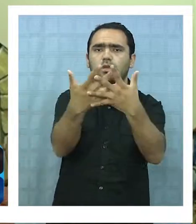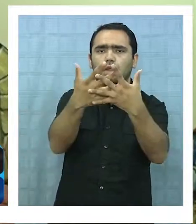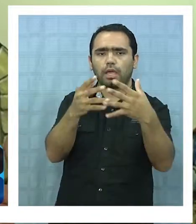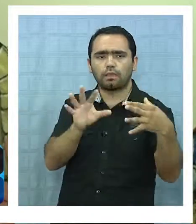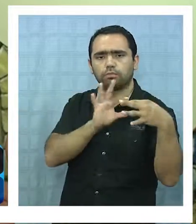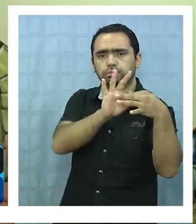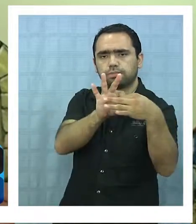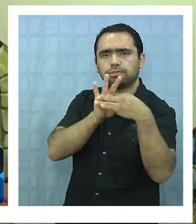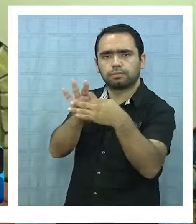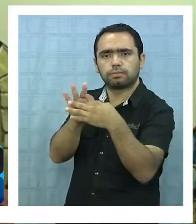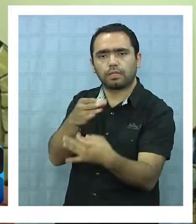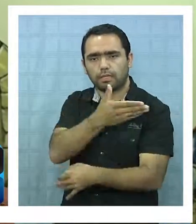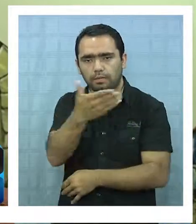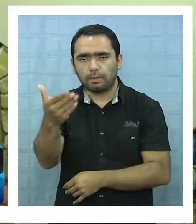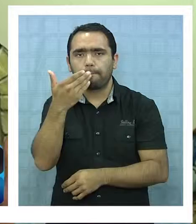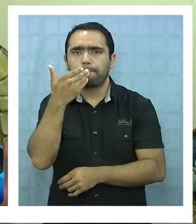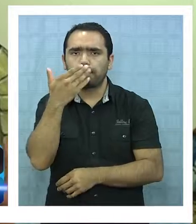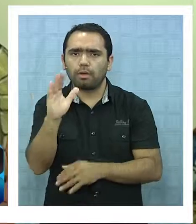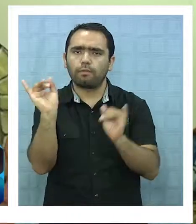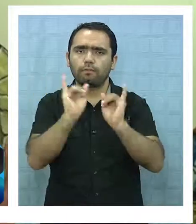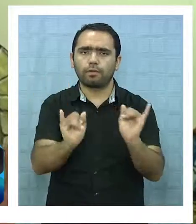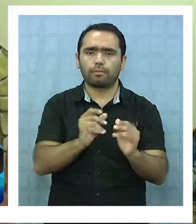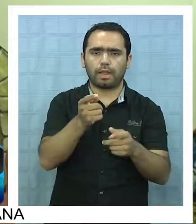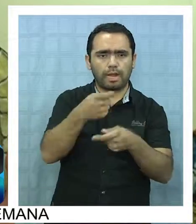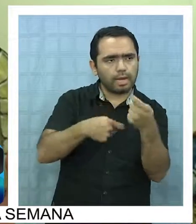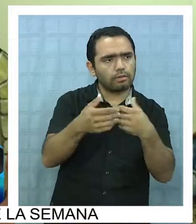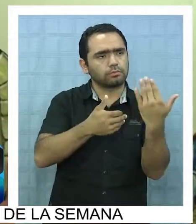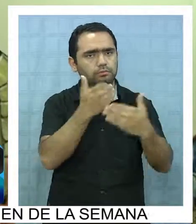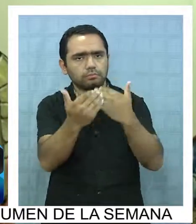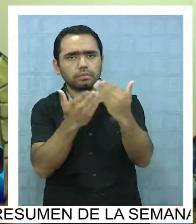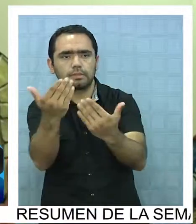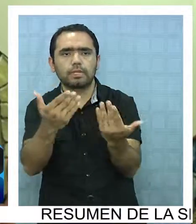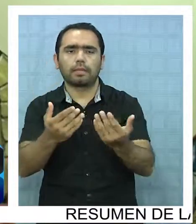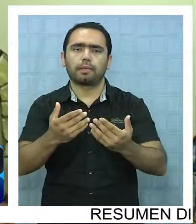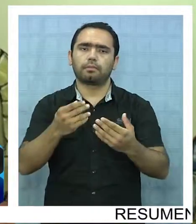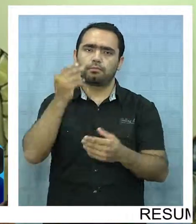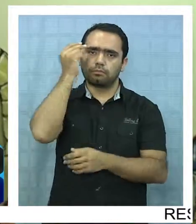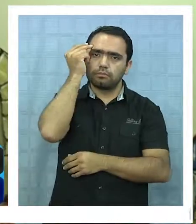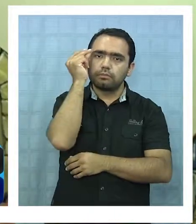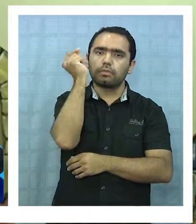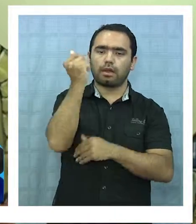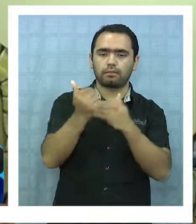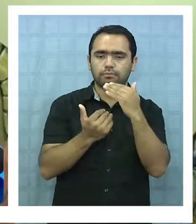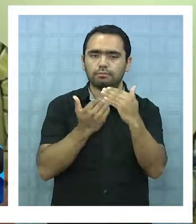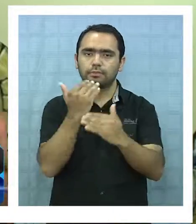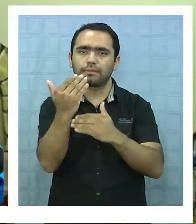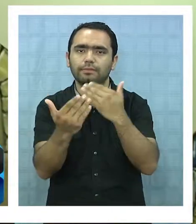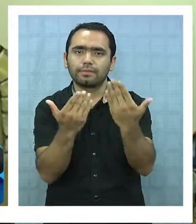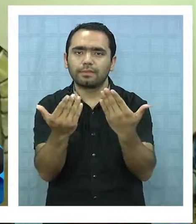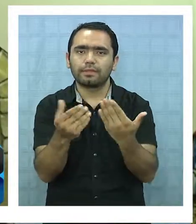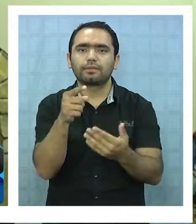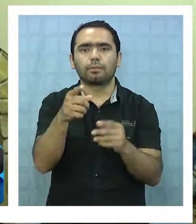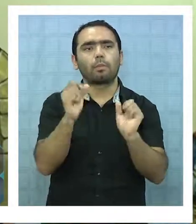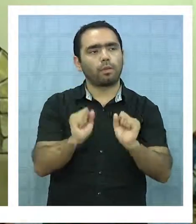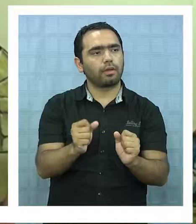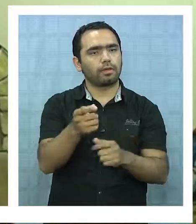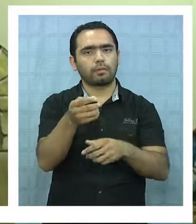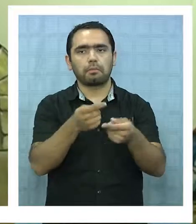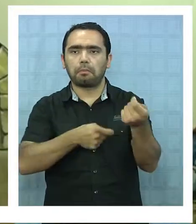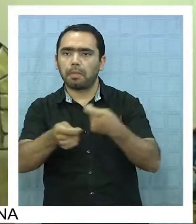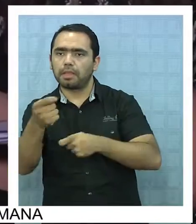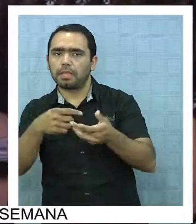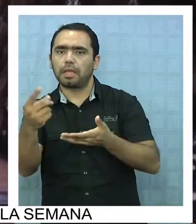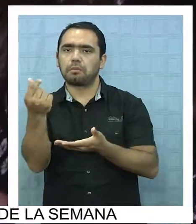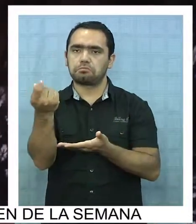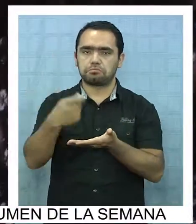en áreas de que ellos puedan mejorar sus modelos de negocio, que puedan sentirse que el emprendimiento creativo puede generar dinero, pueden